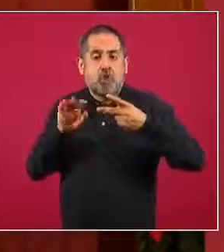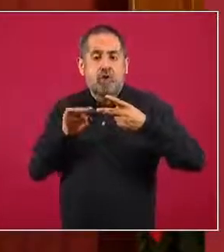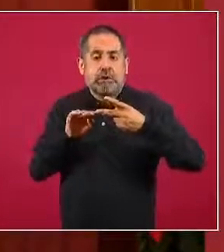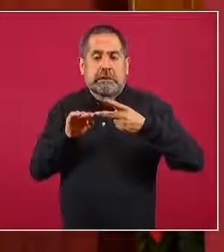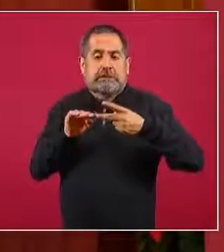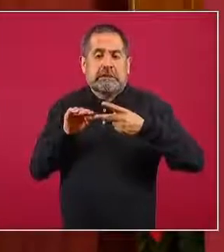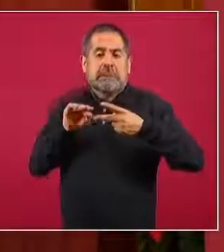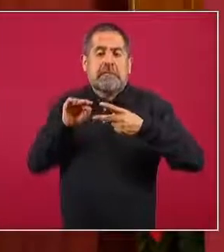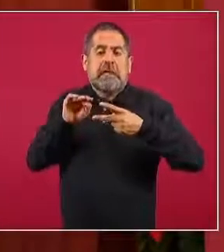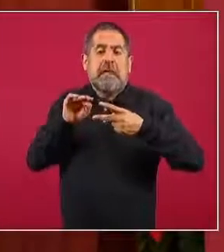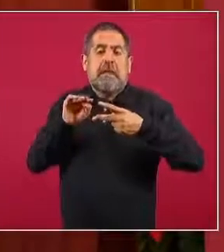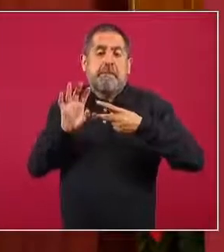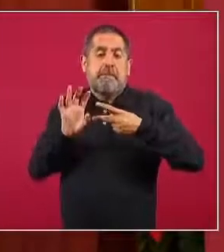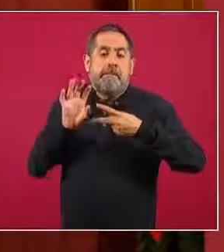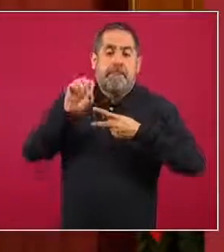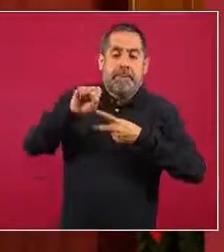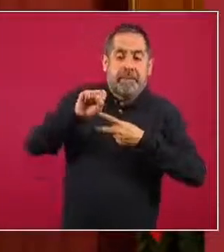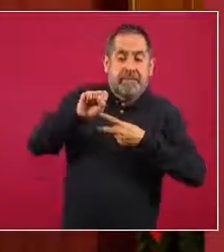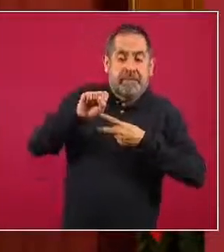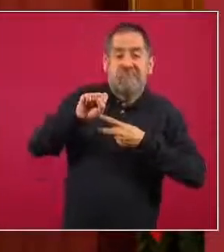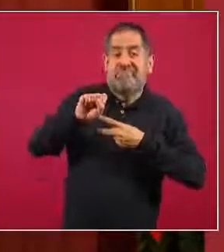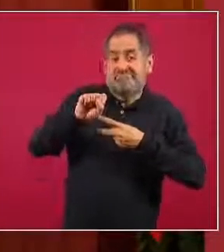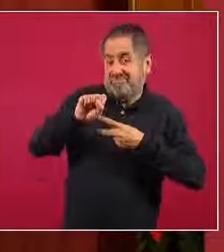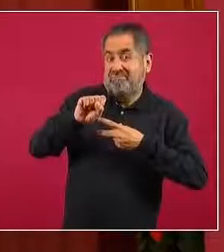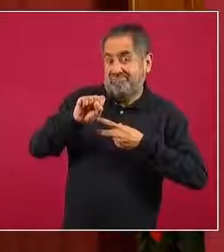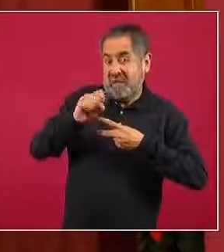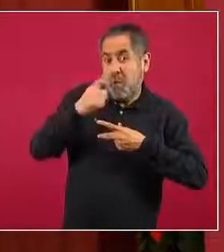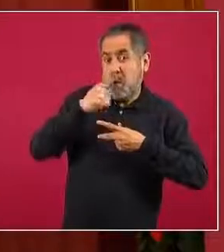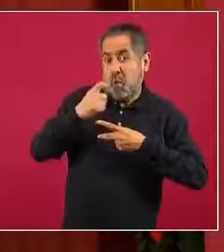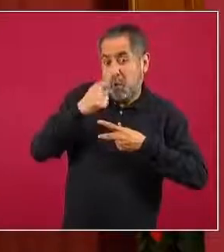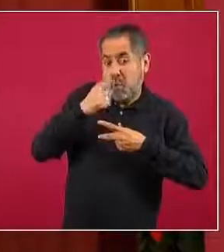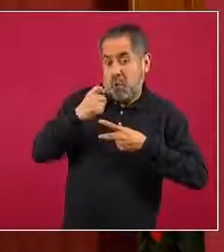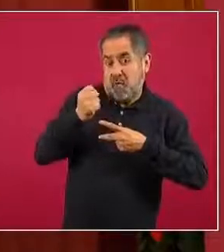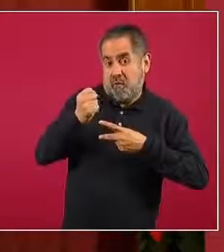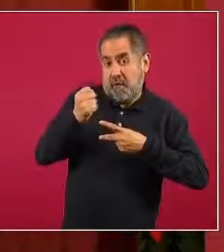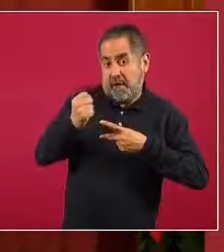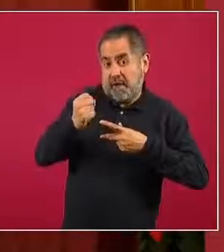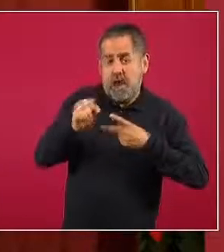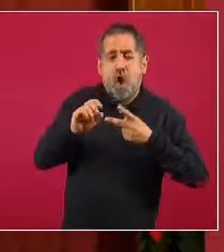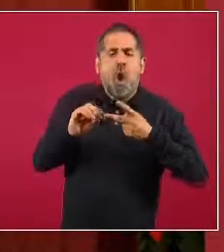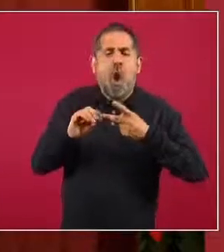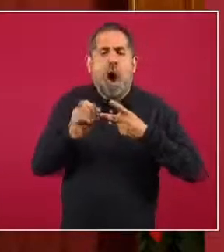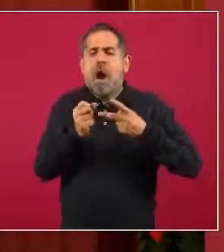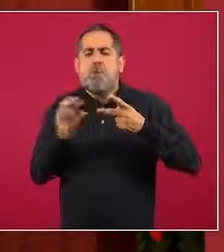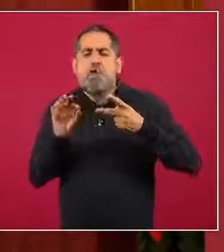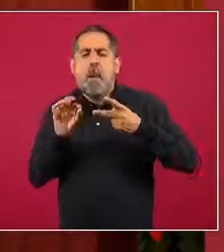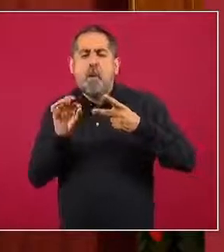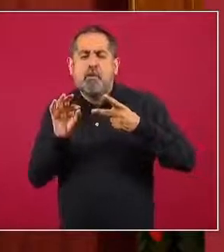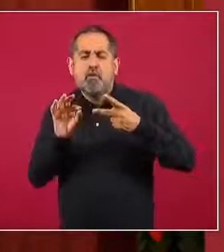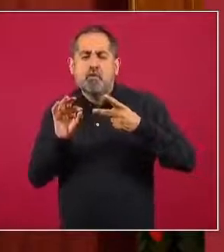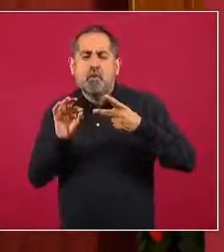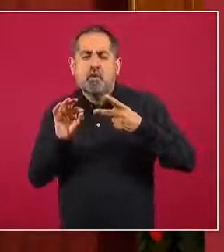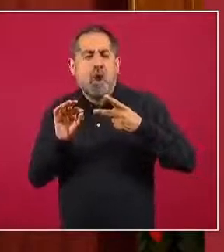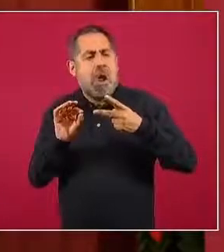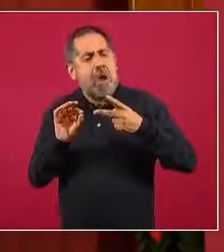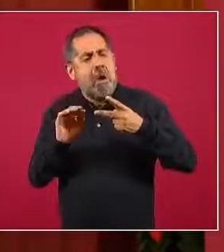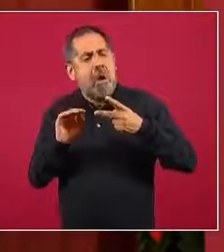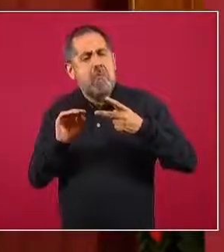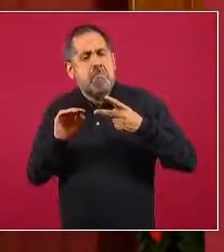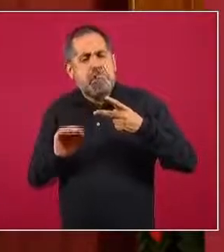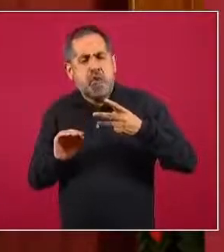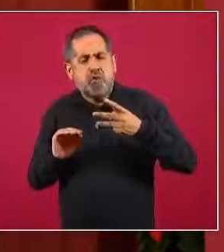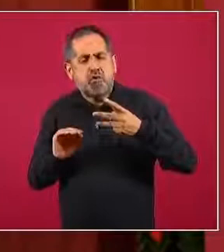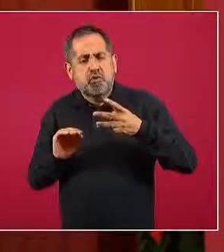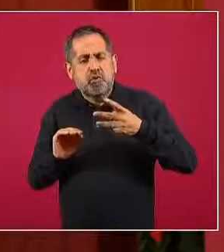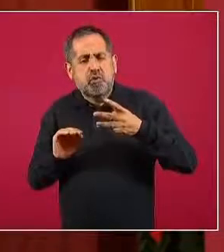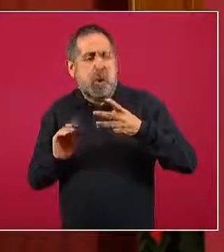su momento más bien las estén acercando a niveles de riesgo más elevado, o estando en el máximo, que en este caso sería el